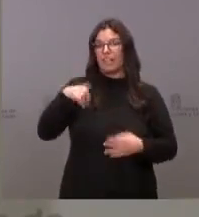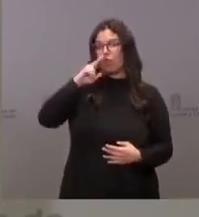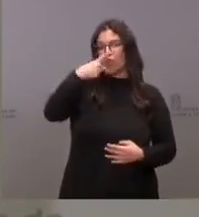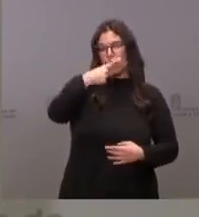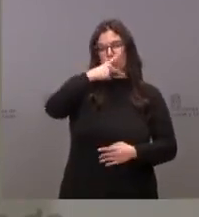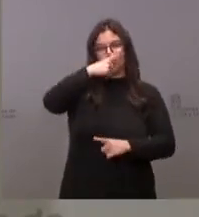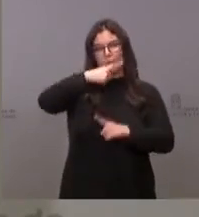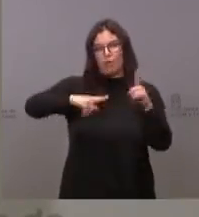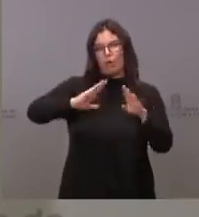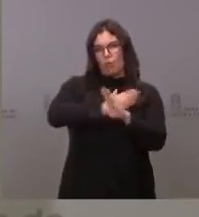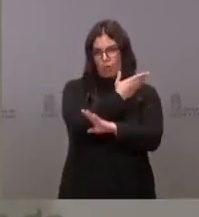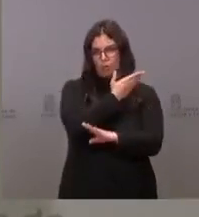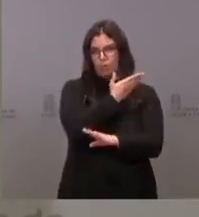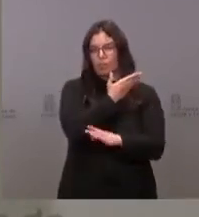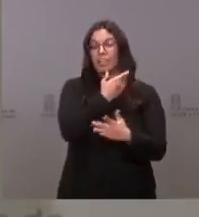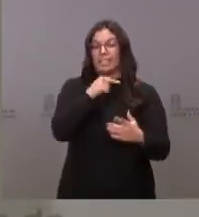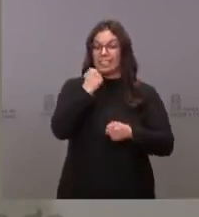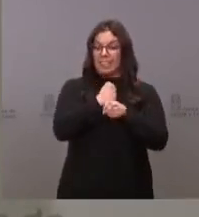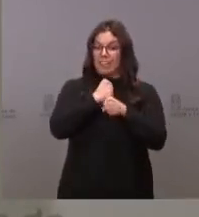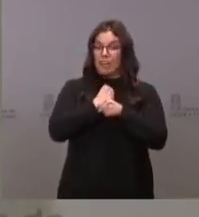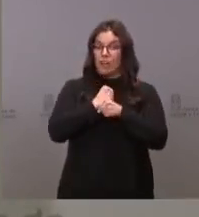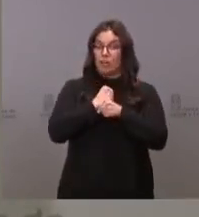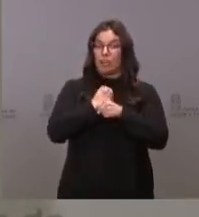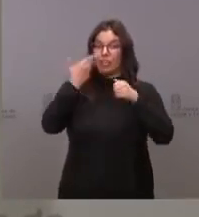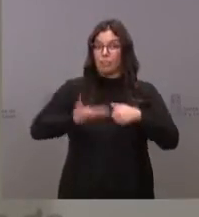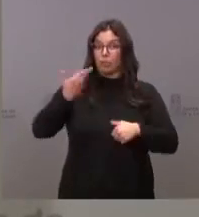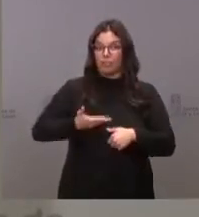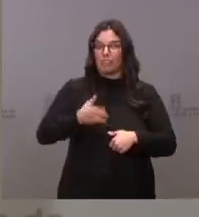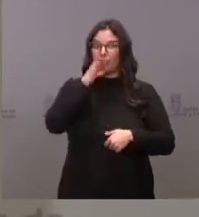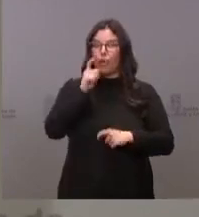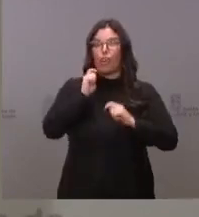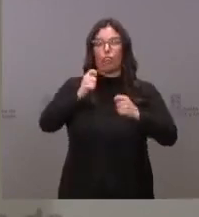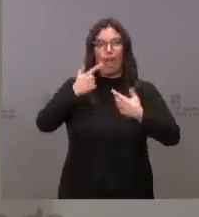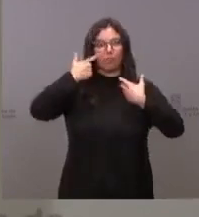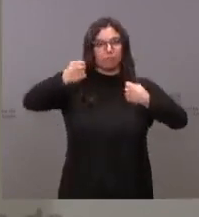caducado. Y en esa tarea tan importante para la salud de nuestra democracia nos vais a encontrar siempre.